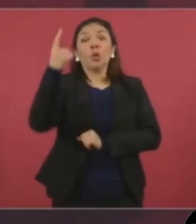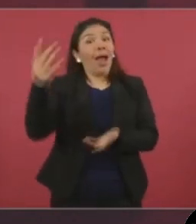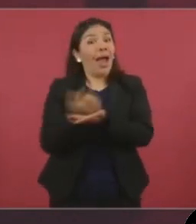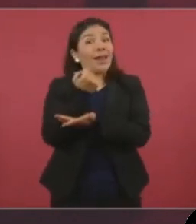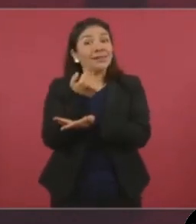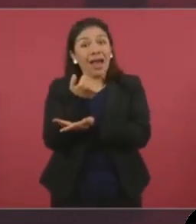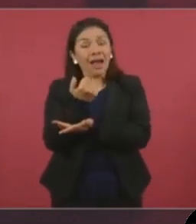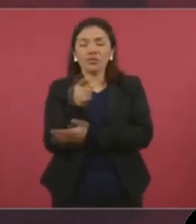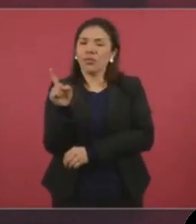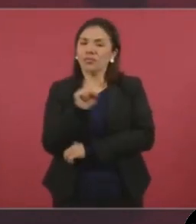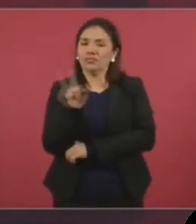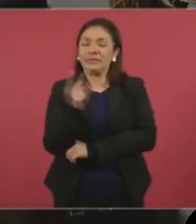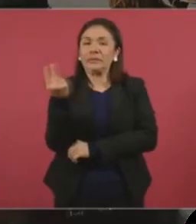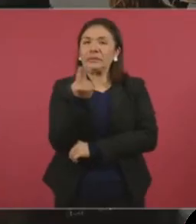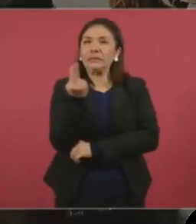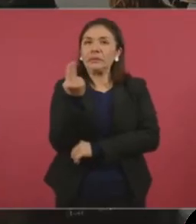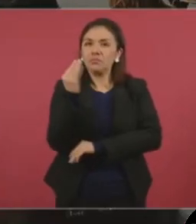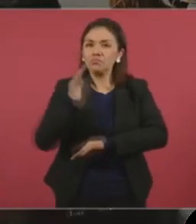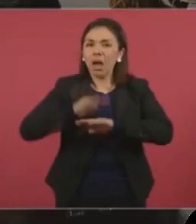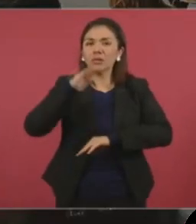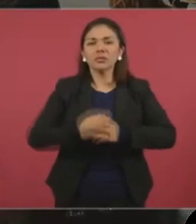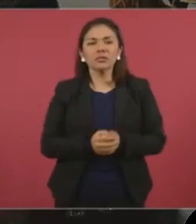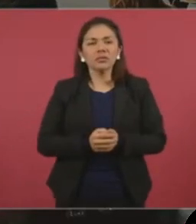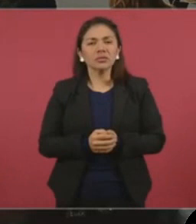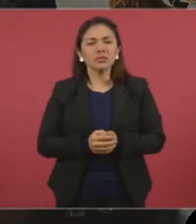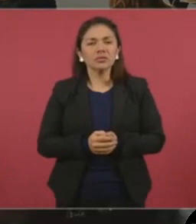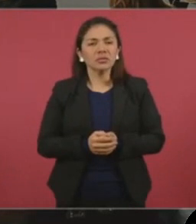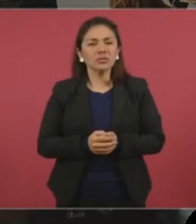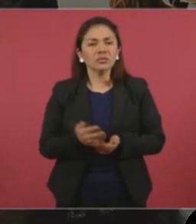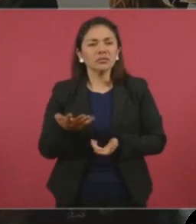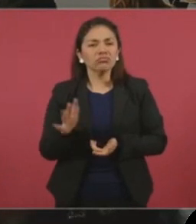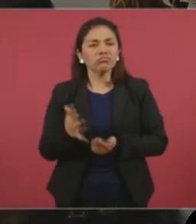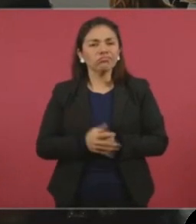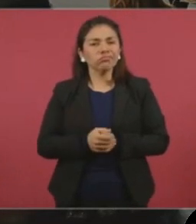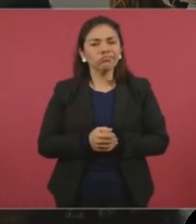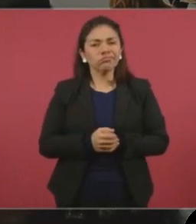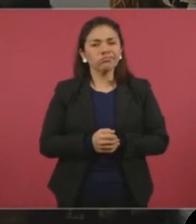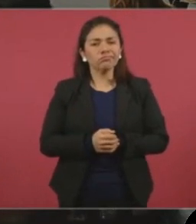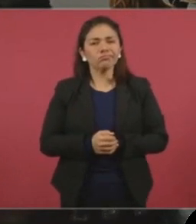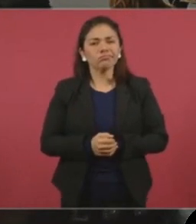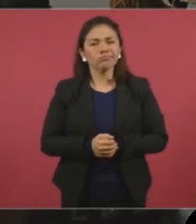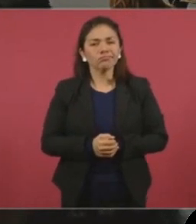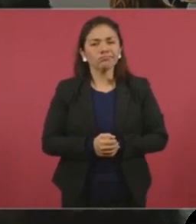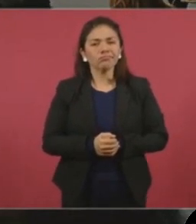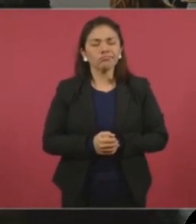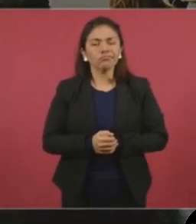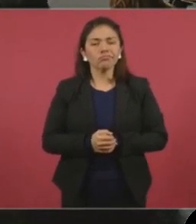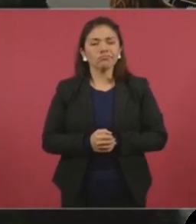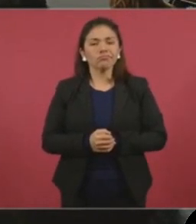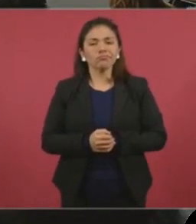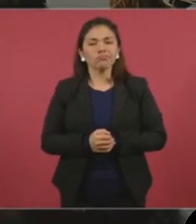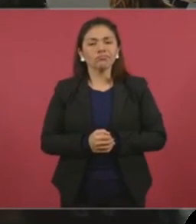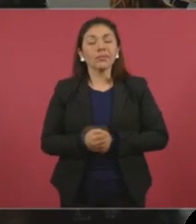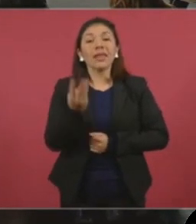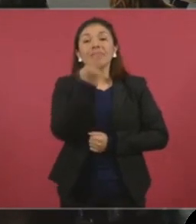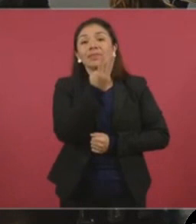234